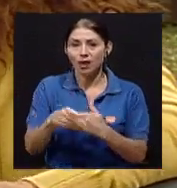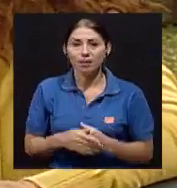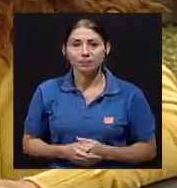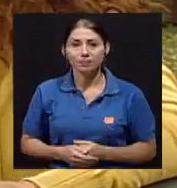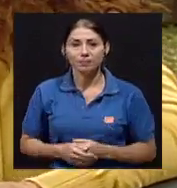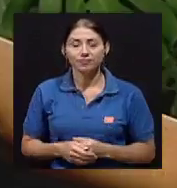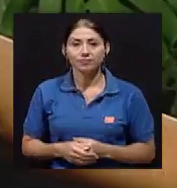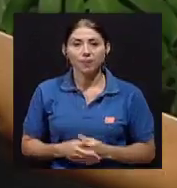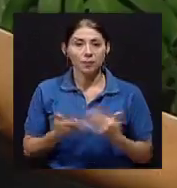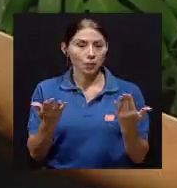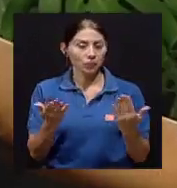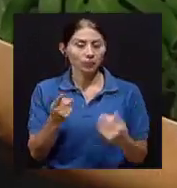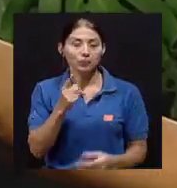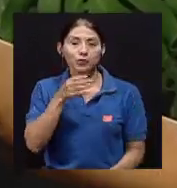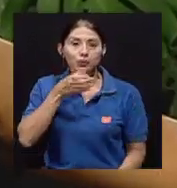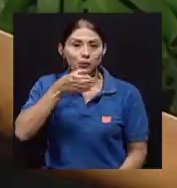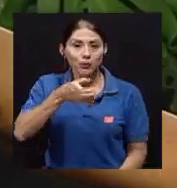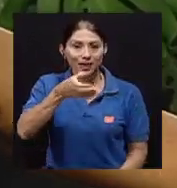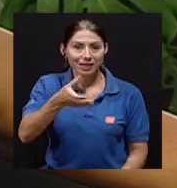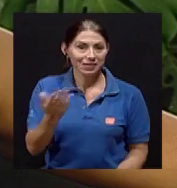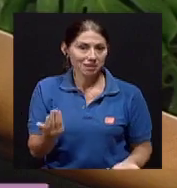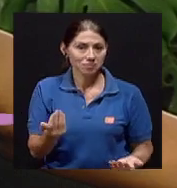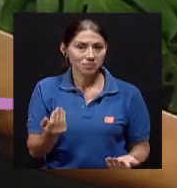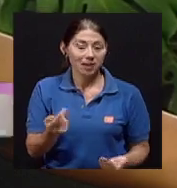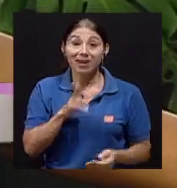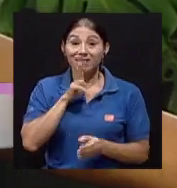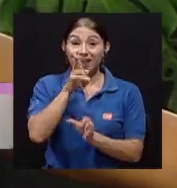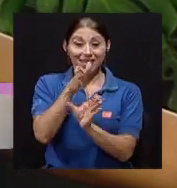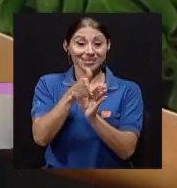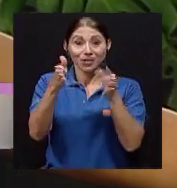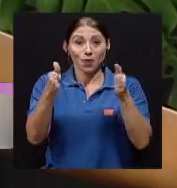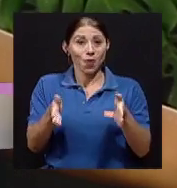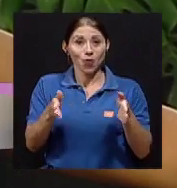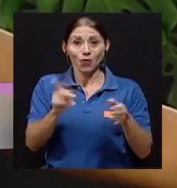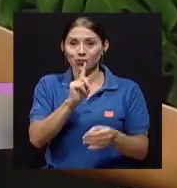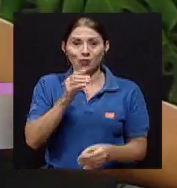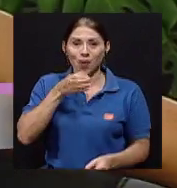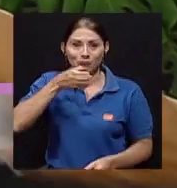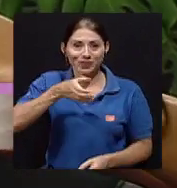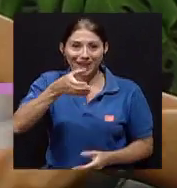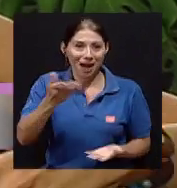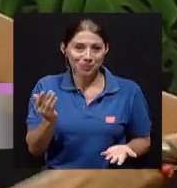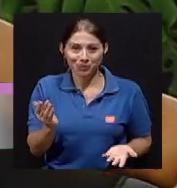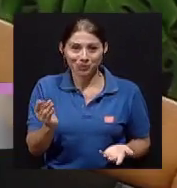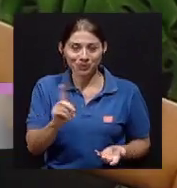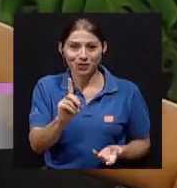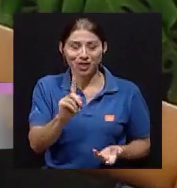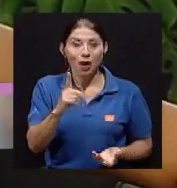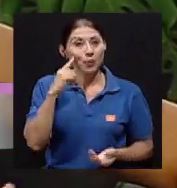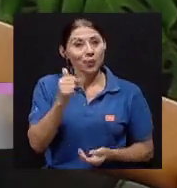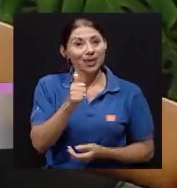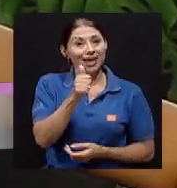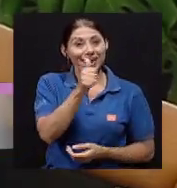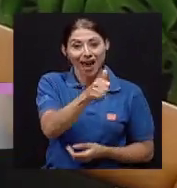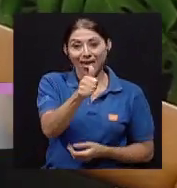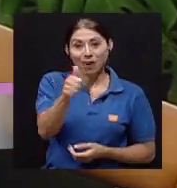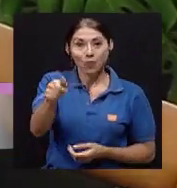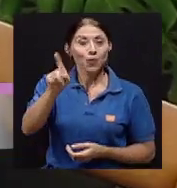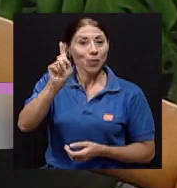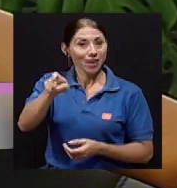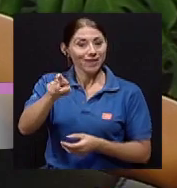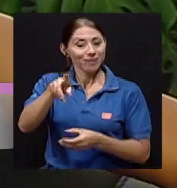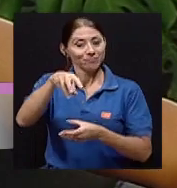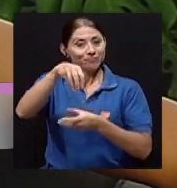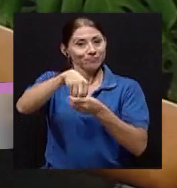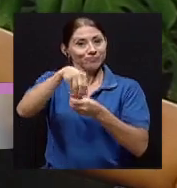en este momento? Bueno, la sugerencia, porque en general los psicólogos no aconsejamos, ¿verdad? Porque cada uno tiene que trabajar desde su interior,